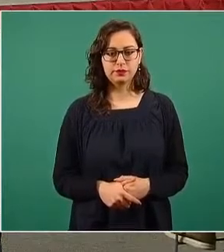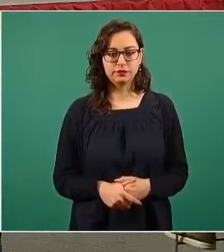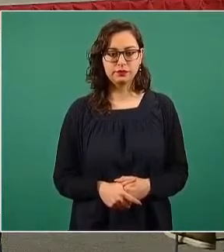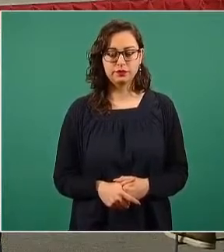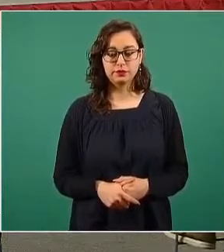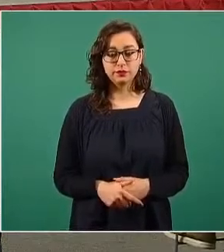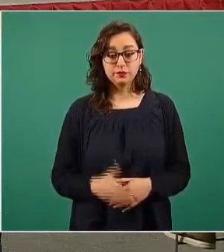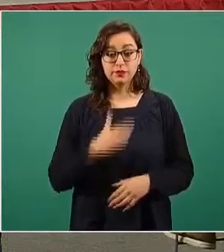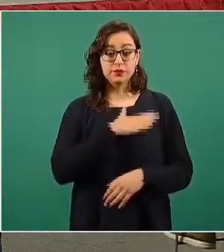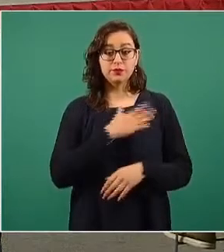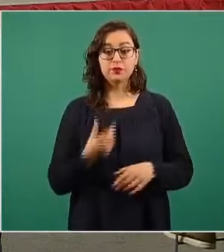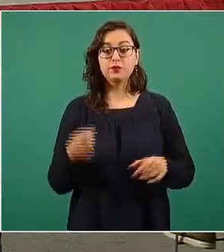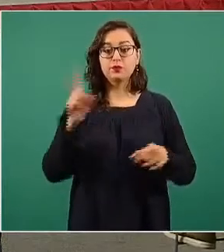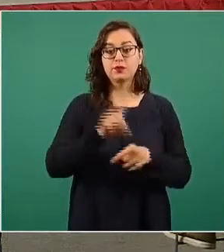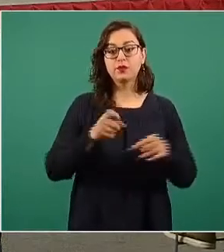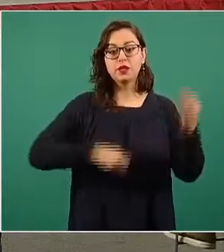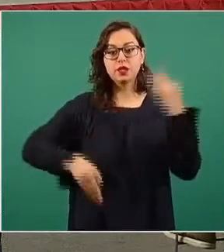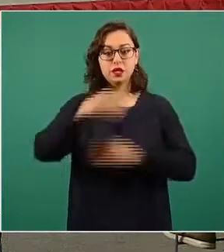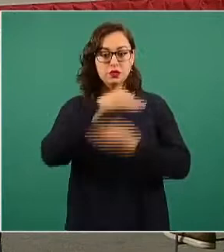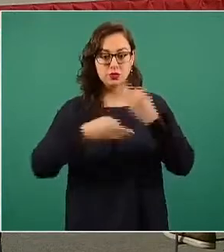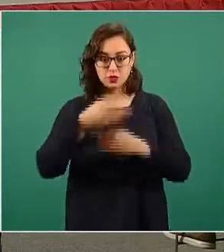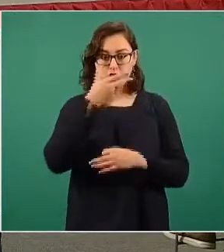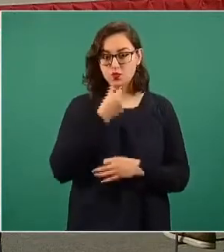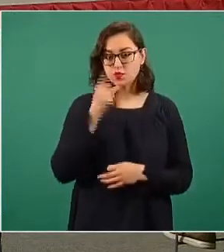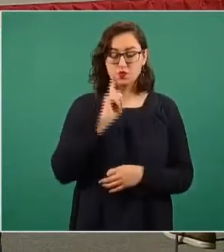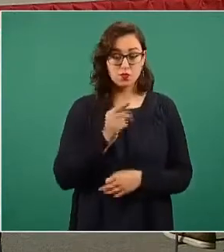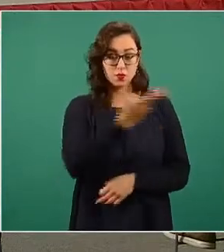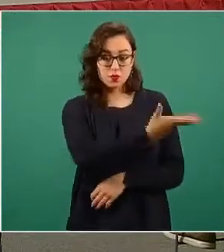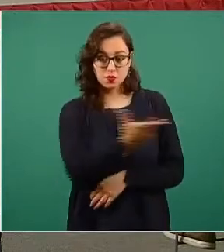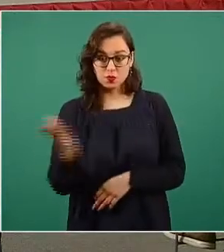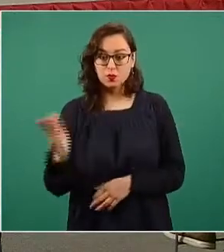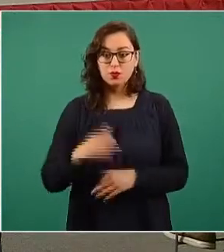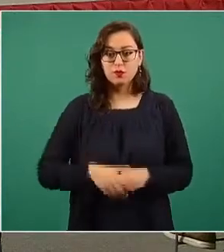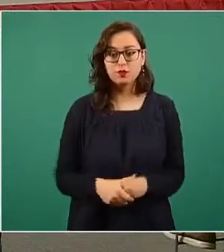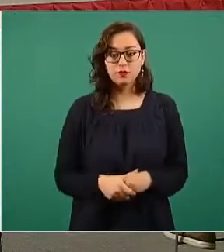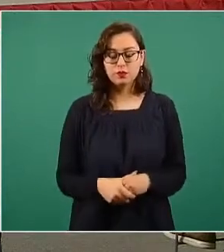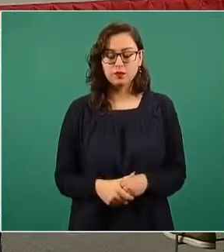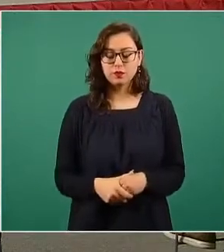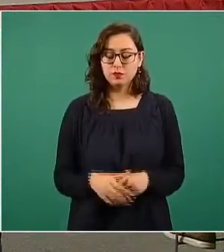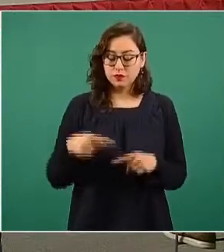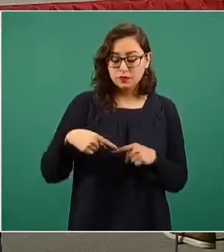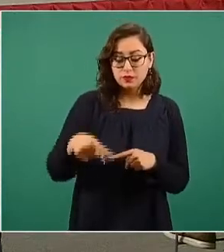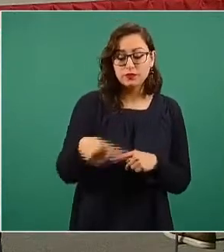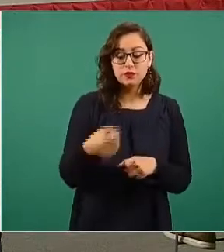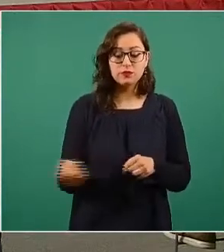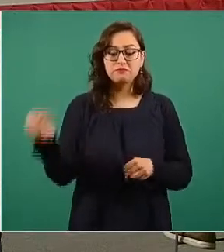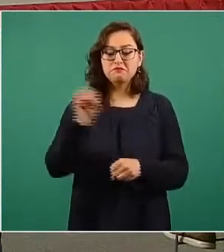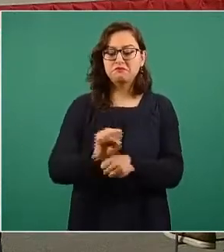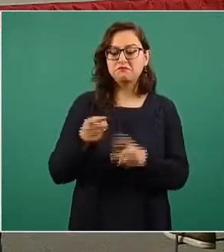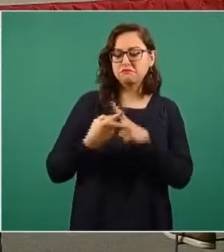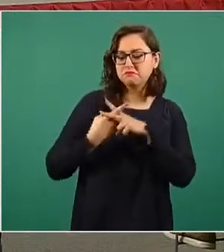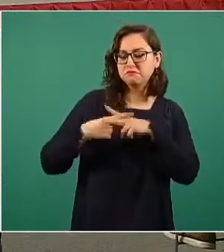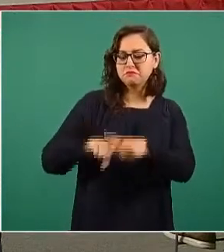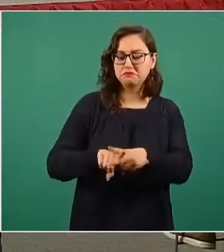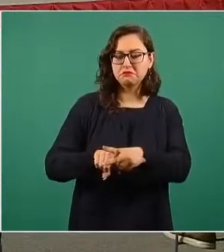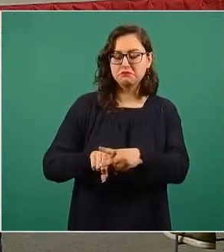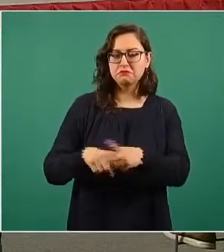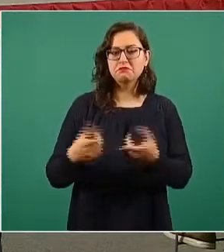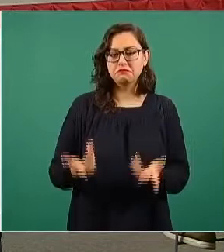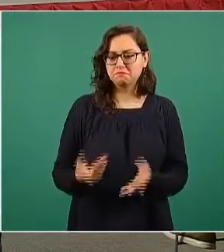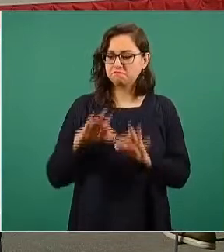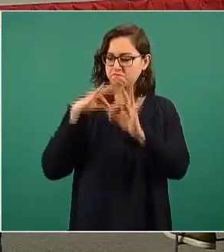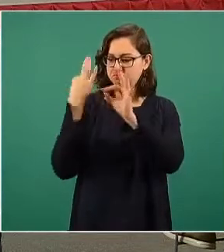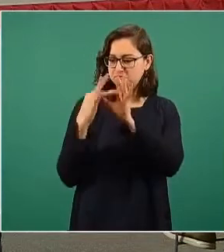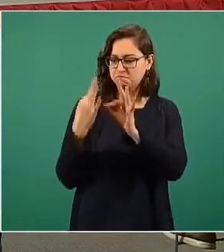Muy buenos días a todas, a todos ustedes. Pues iniciamos esta semana, esta semana cumpliendo con la